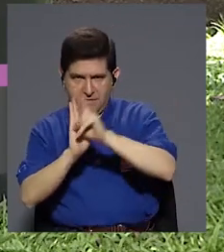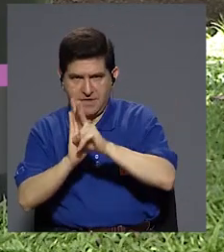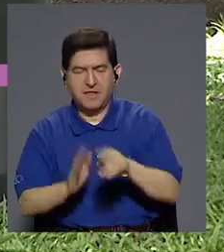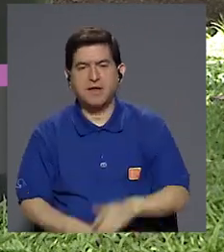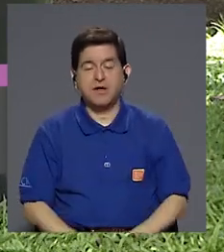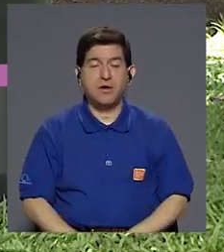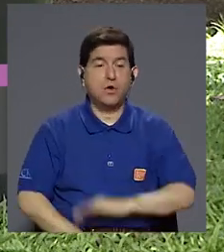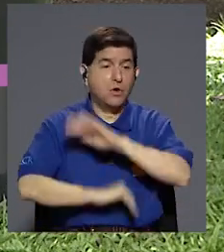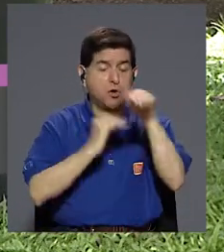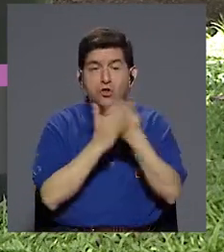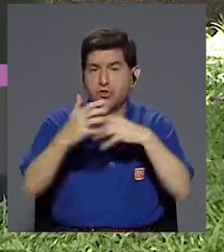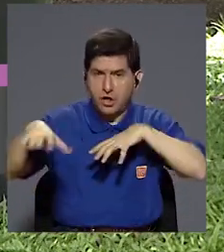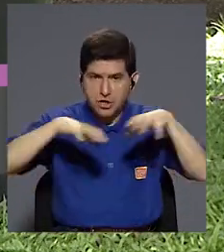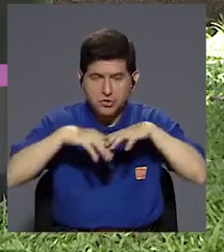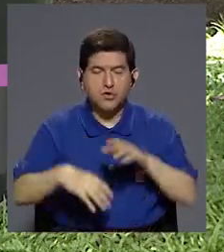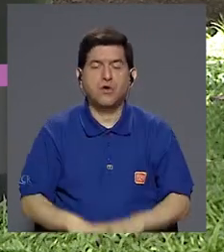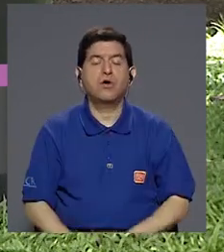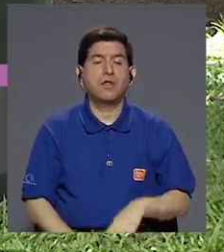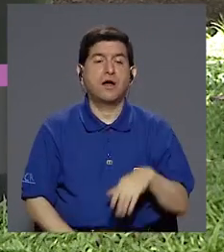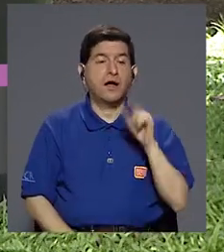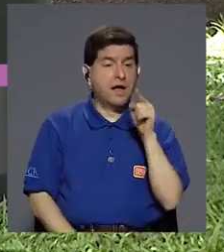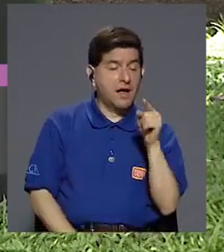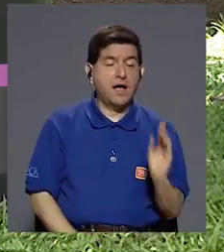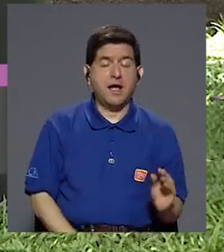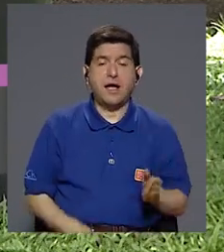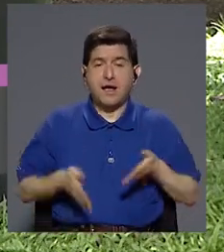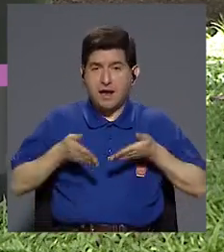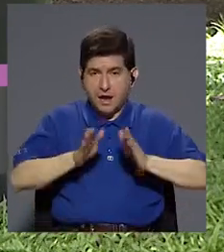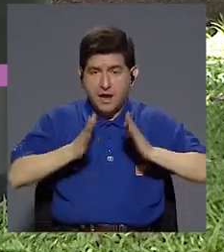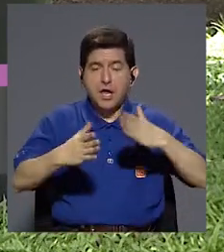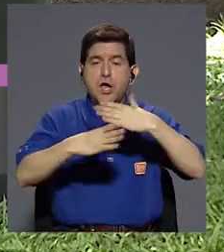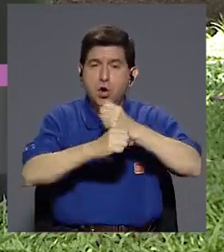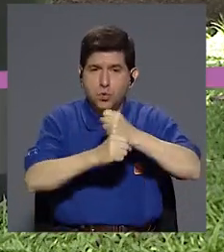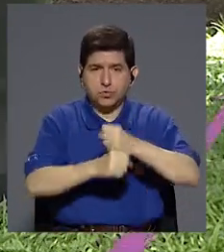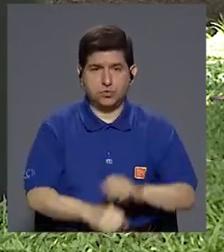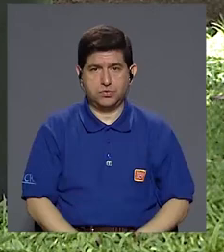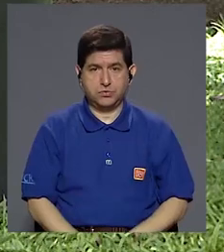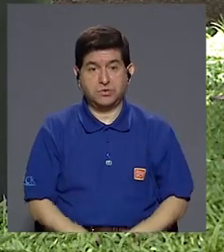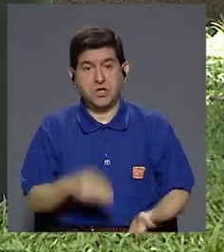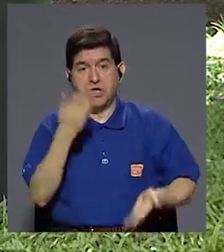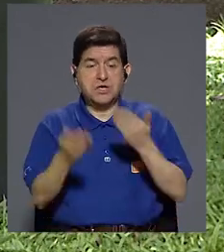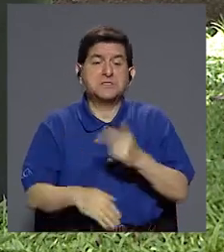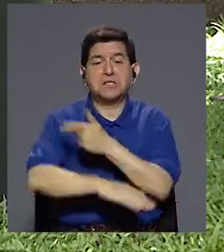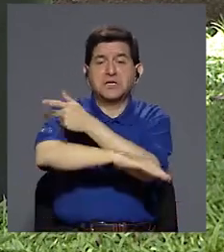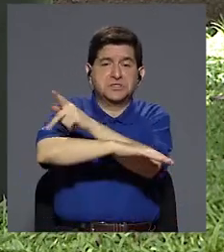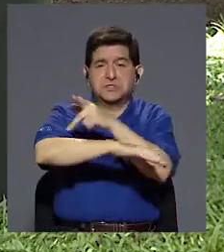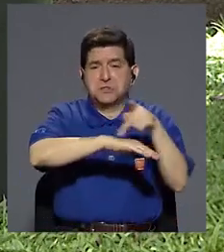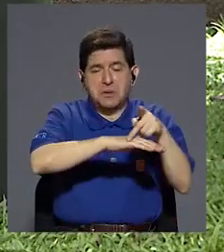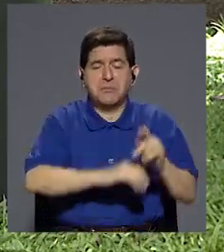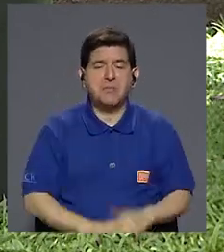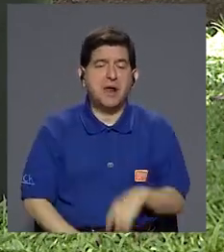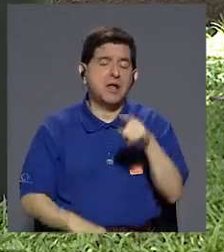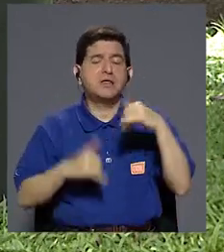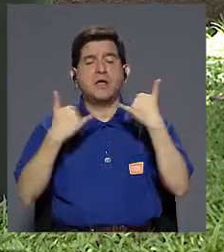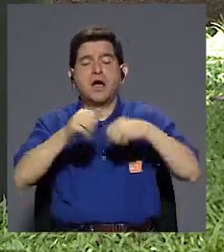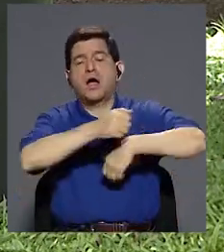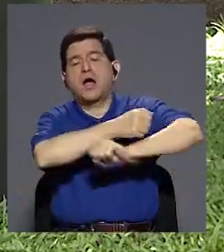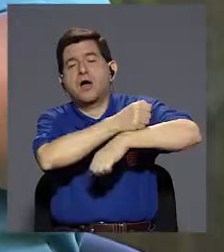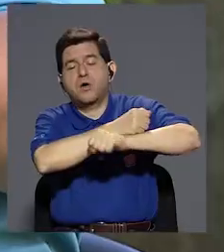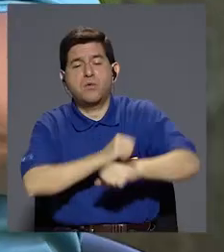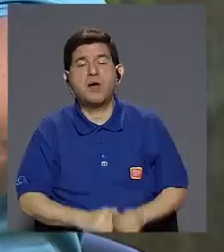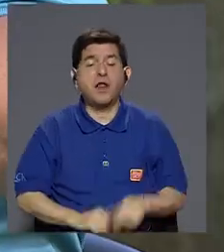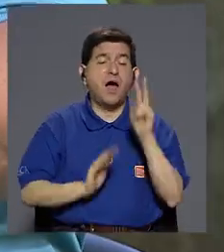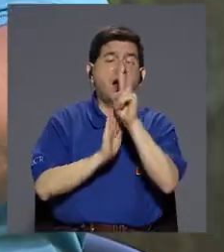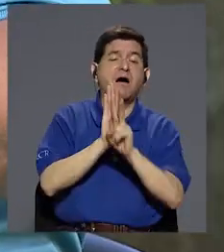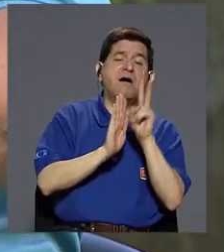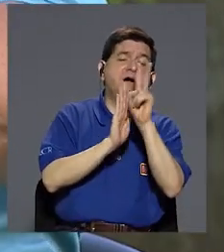de cualquier acción que llevan a cabo sus hijos, que están de pronto en la playa y están jugando fútbol y entonces